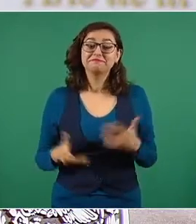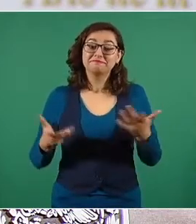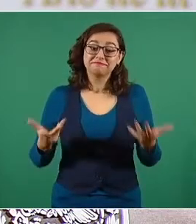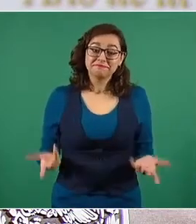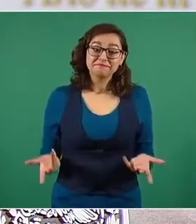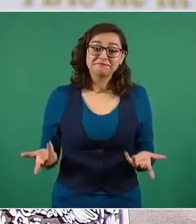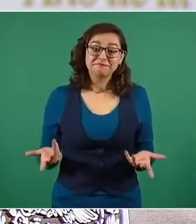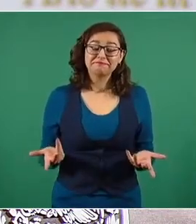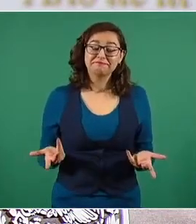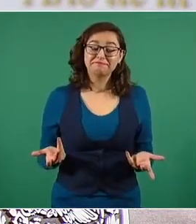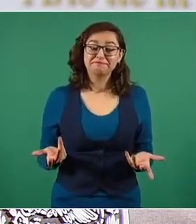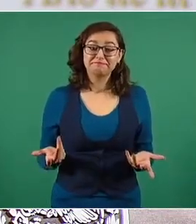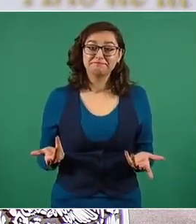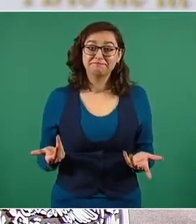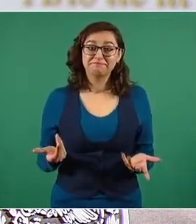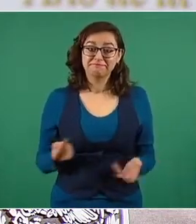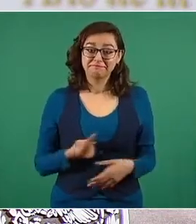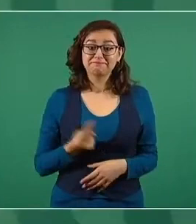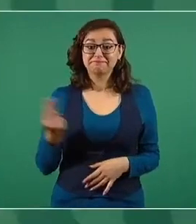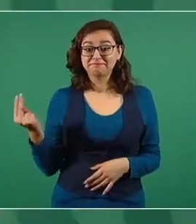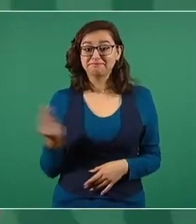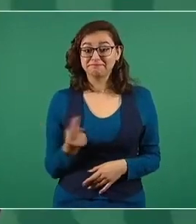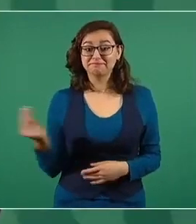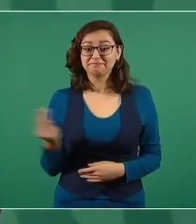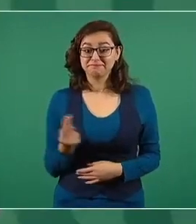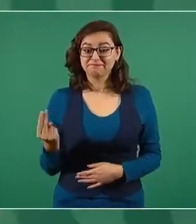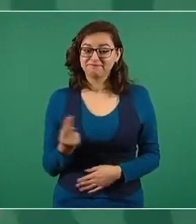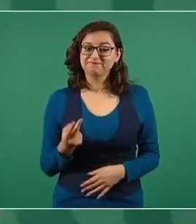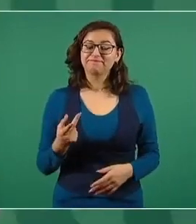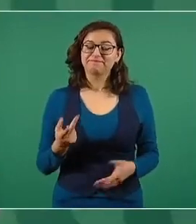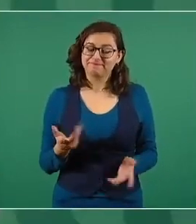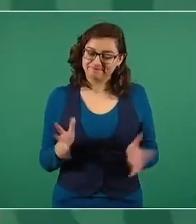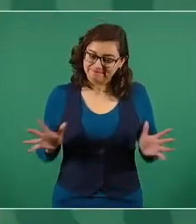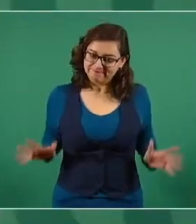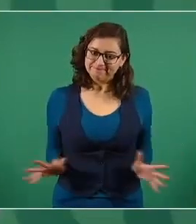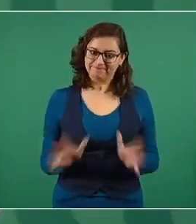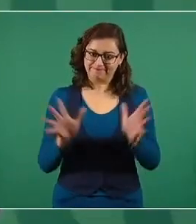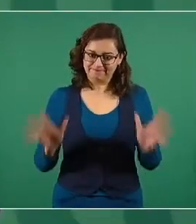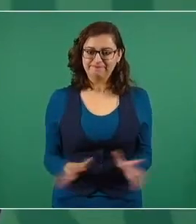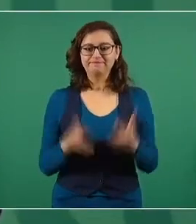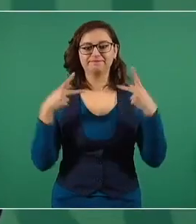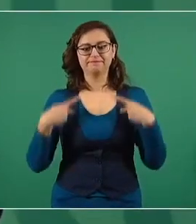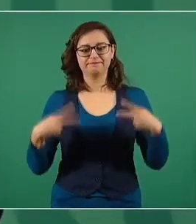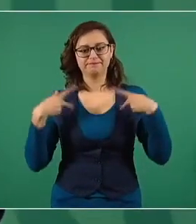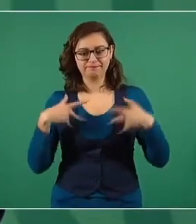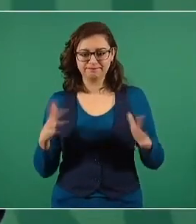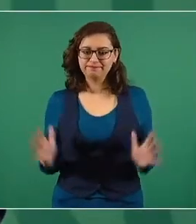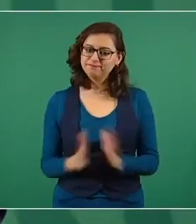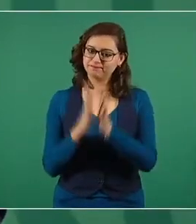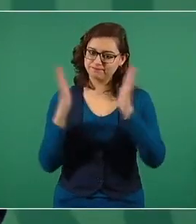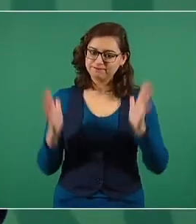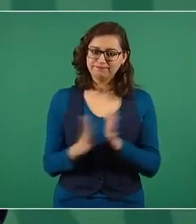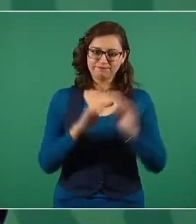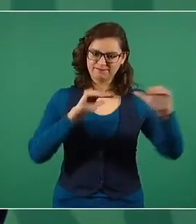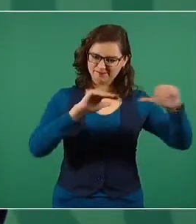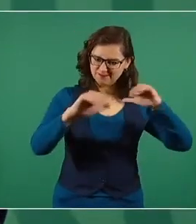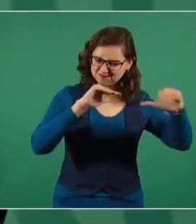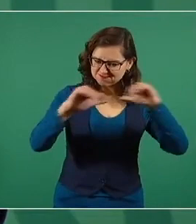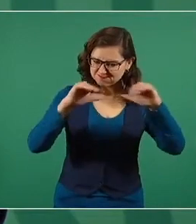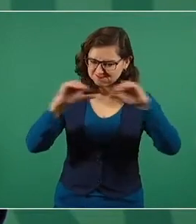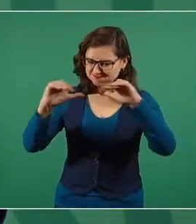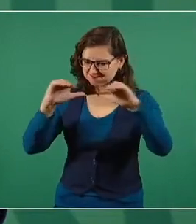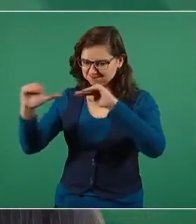necesitamos seguir impulsando que la gente participe y hay que